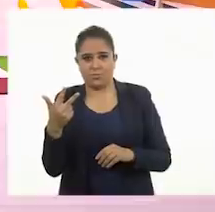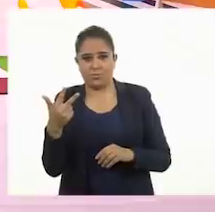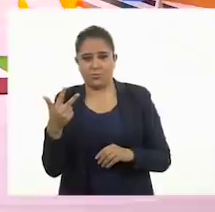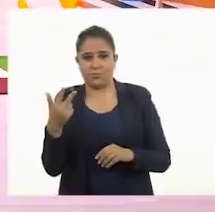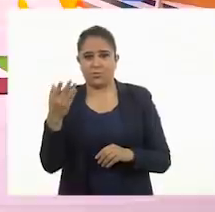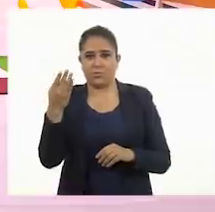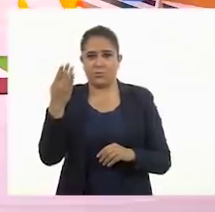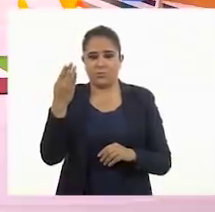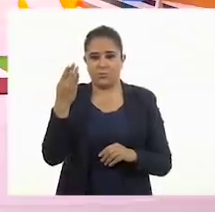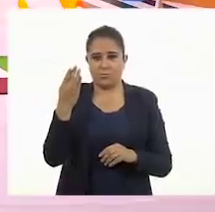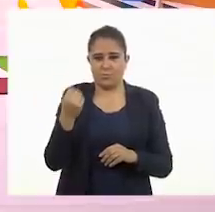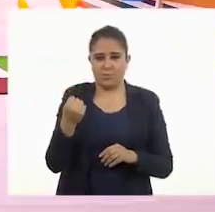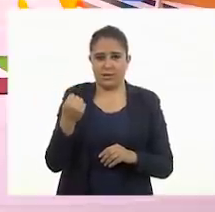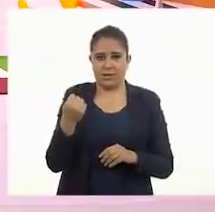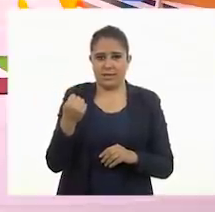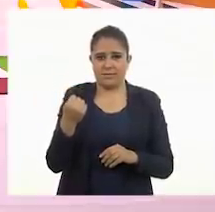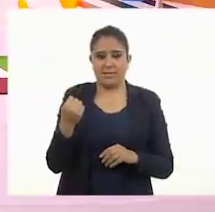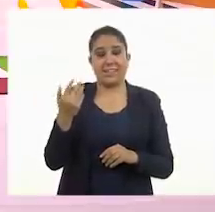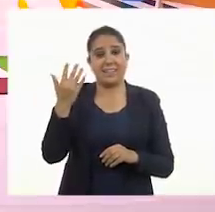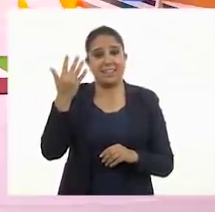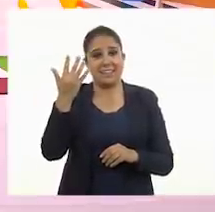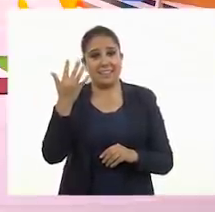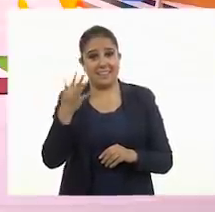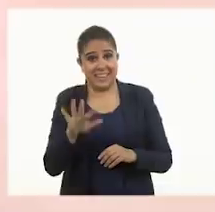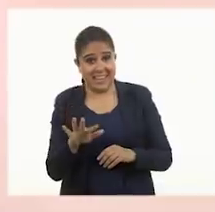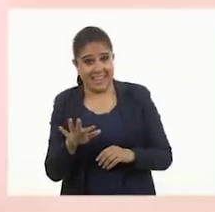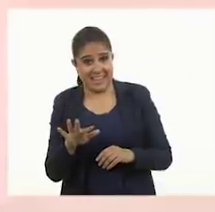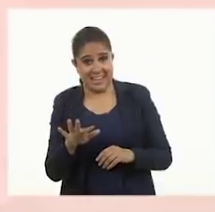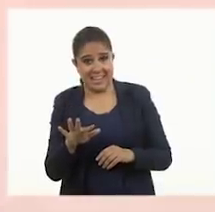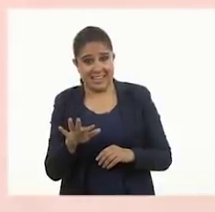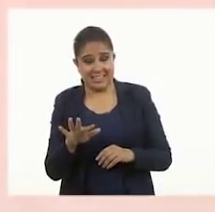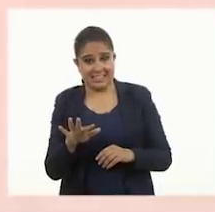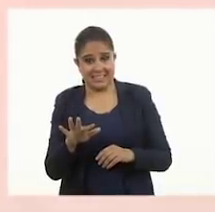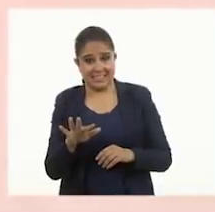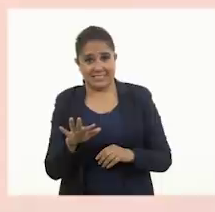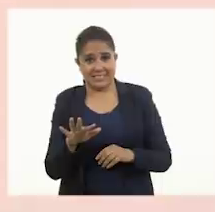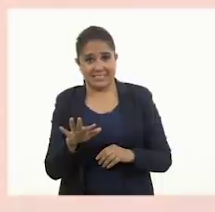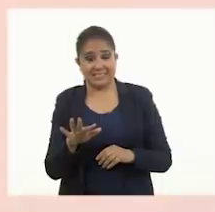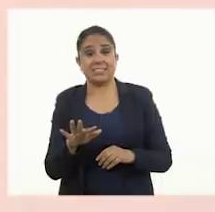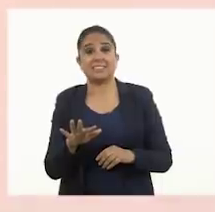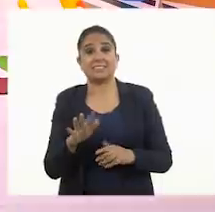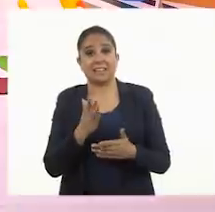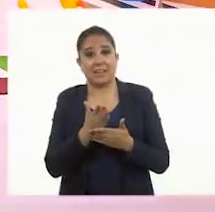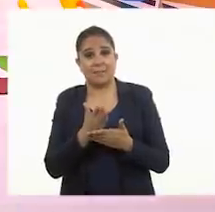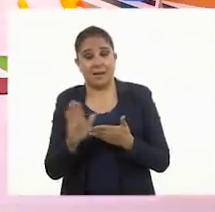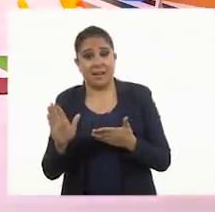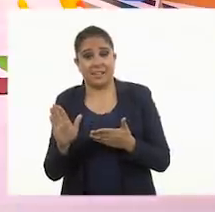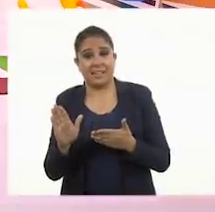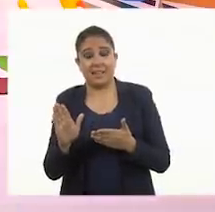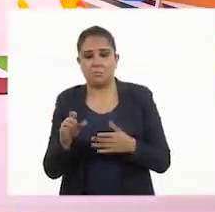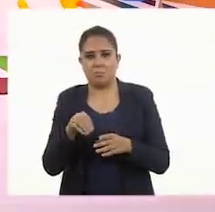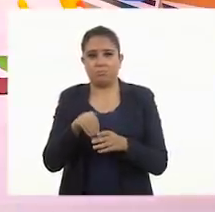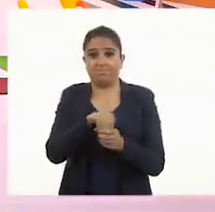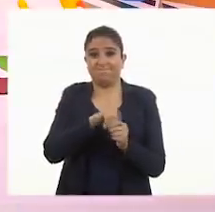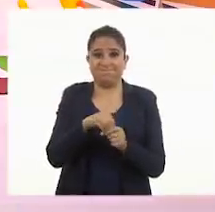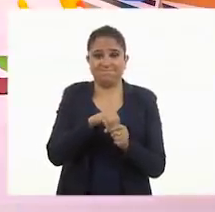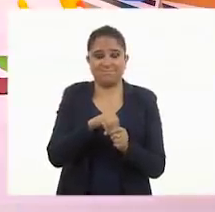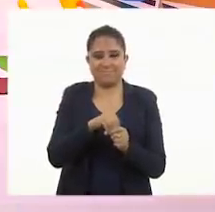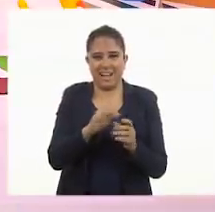ocho, nueve, diez. Y ya no nos caben